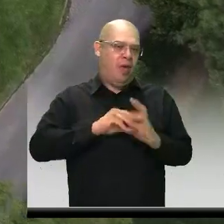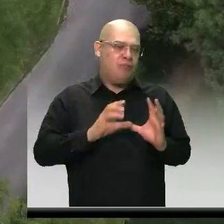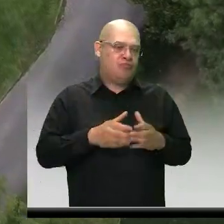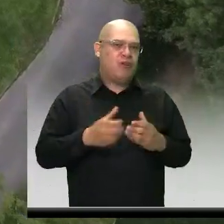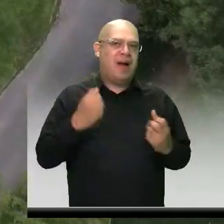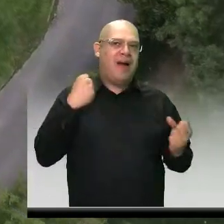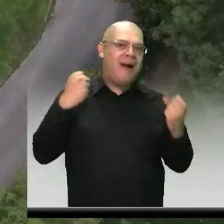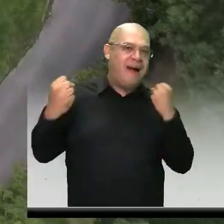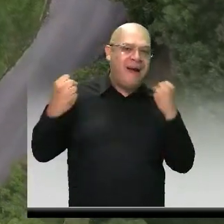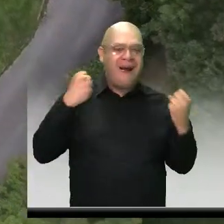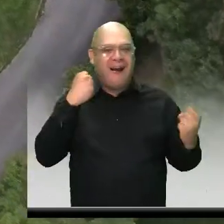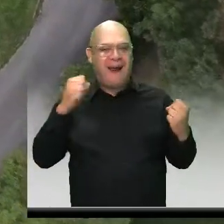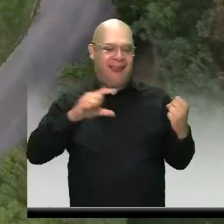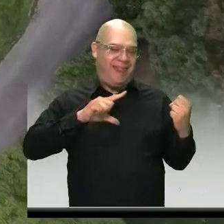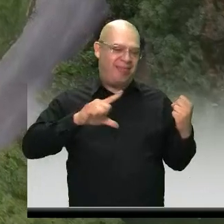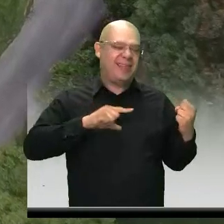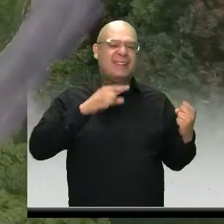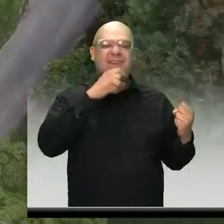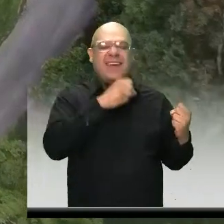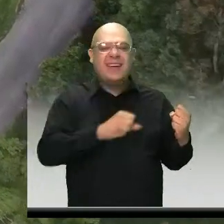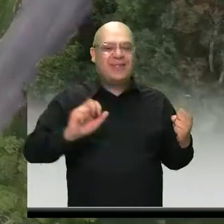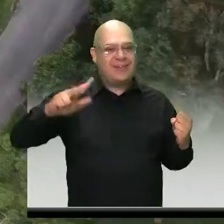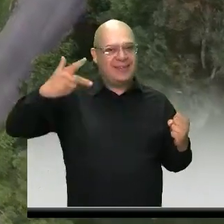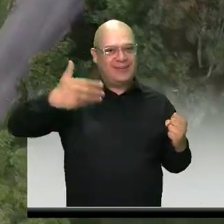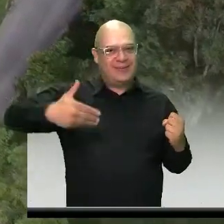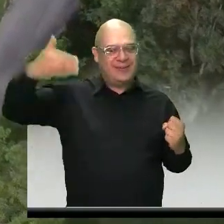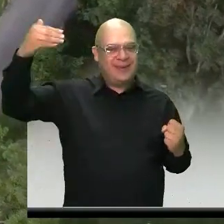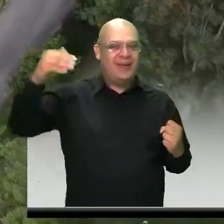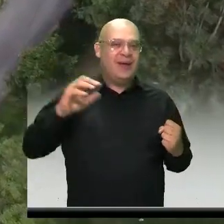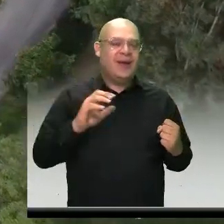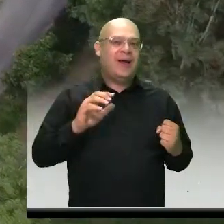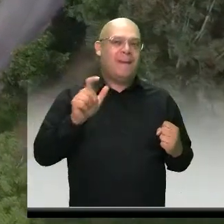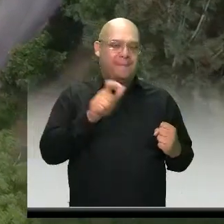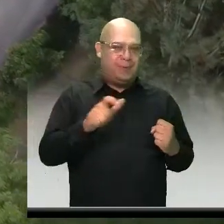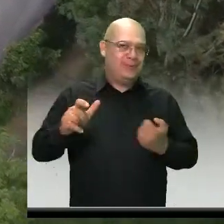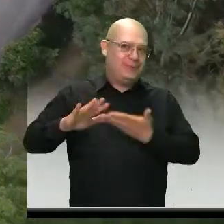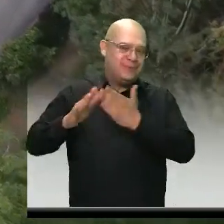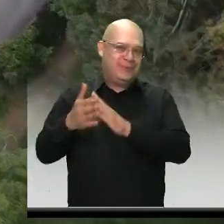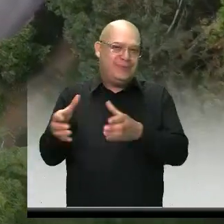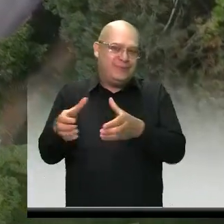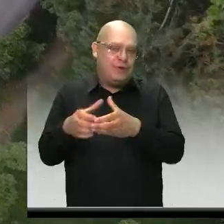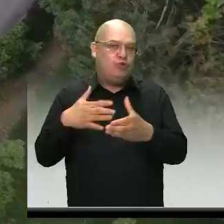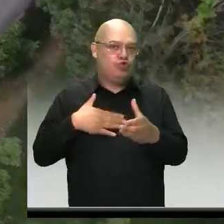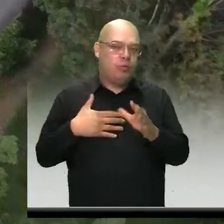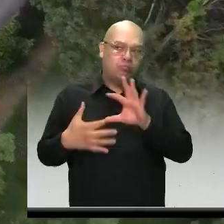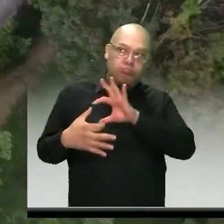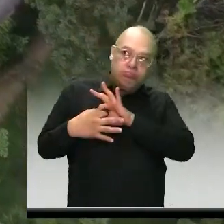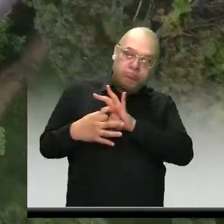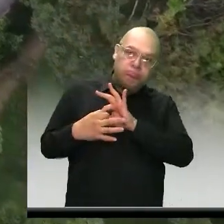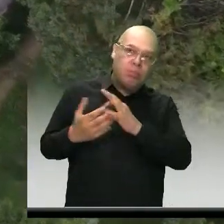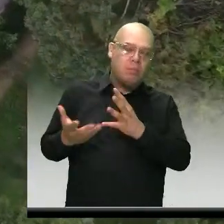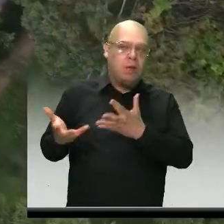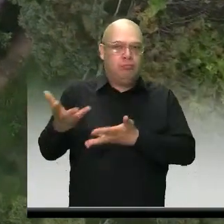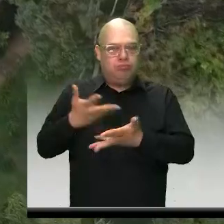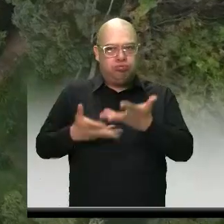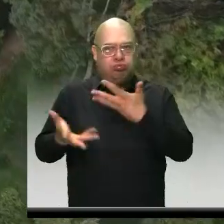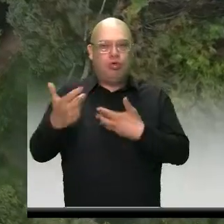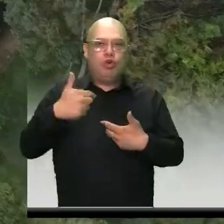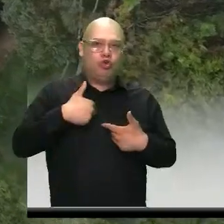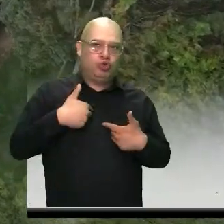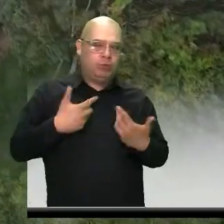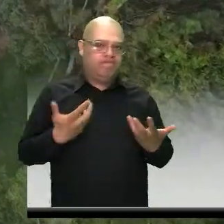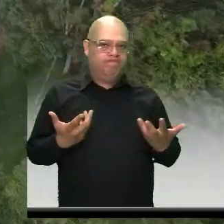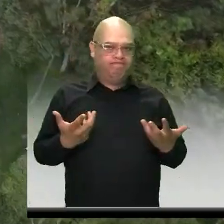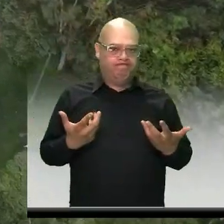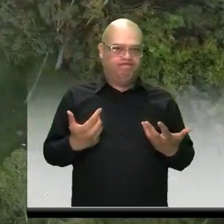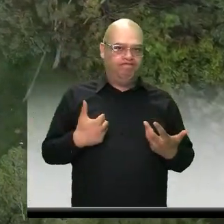la tercera edad. Señoras y comunidad que he tenido buena acogida y que he tratado de, con el